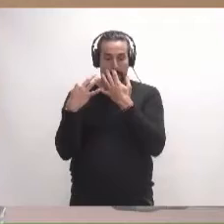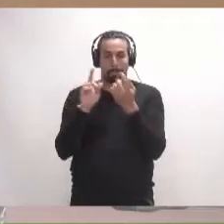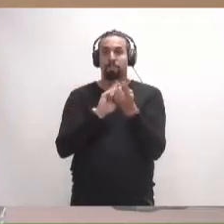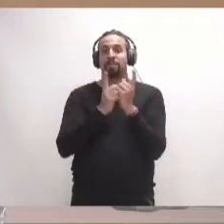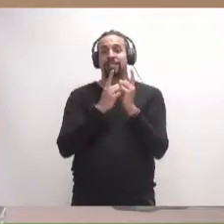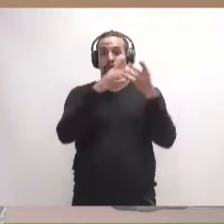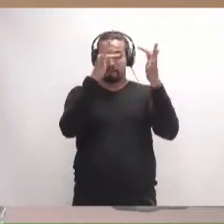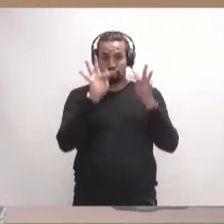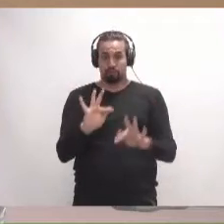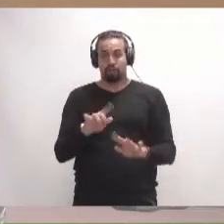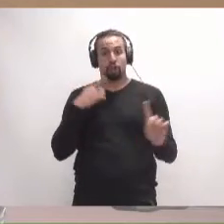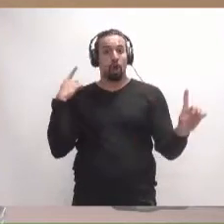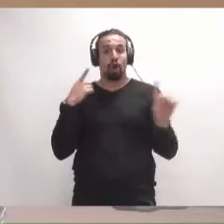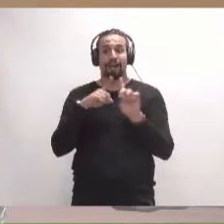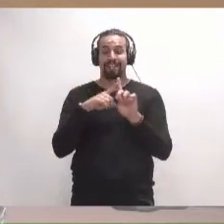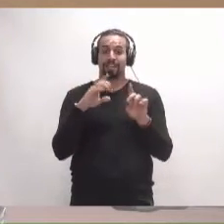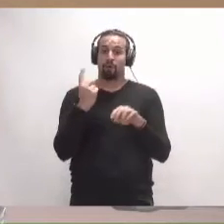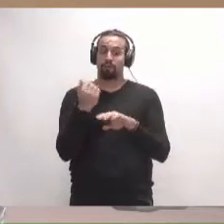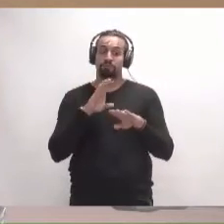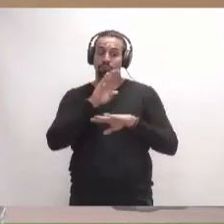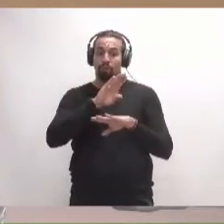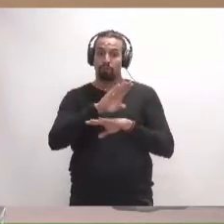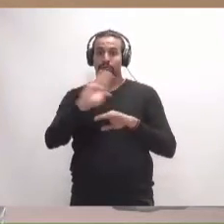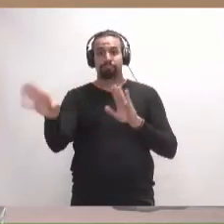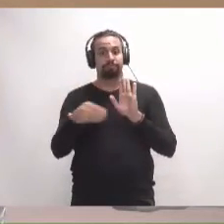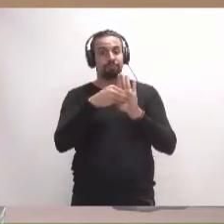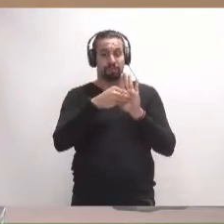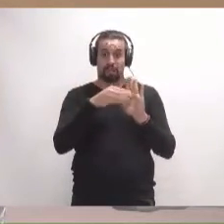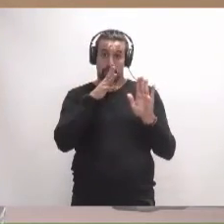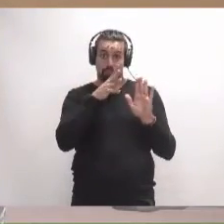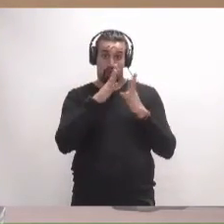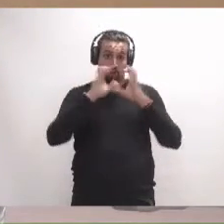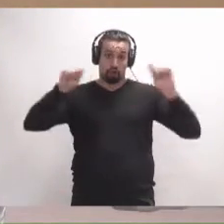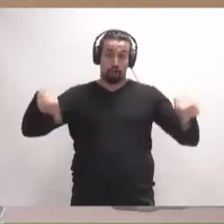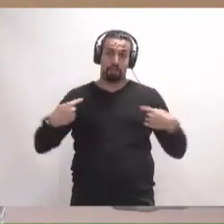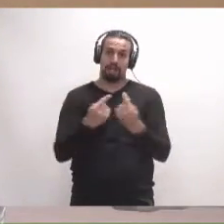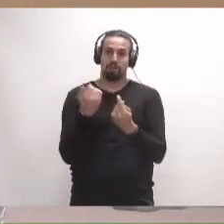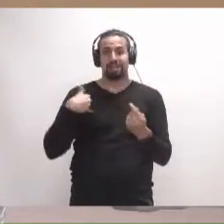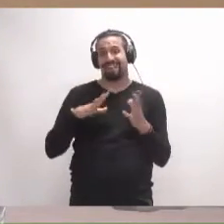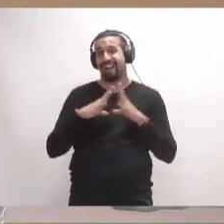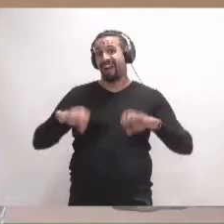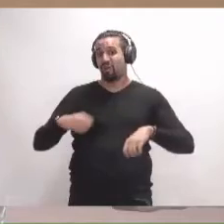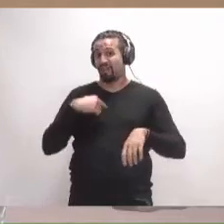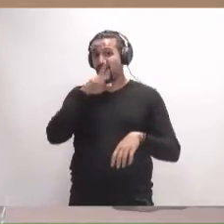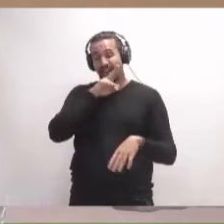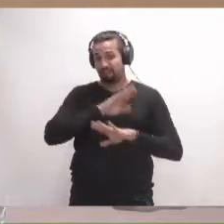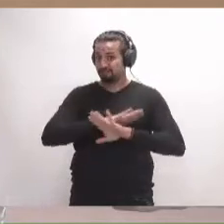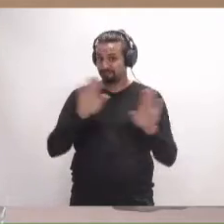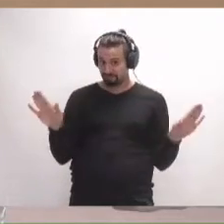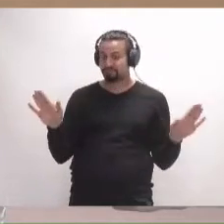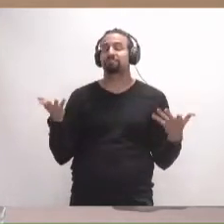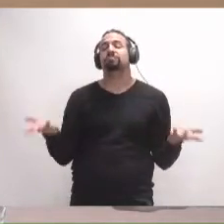del presupuesto para incluir estas partidas que por convenio estaban apalabradas. Por lo tanto, yo creo que, bueno,